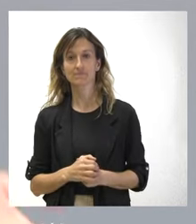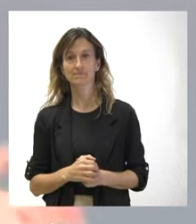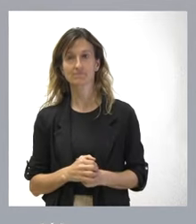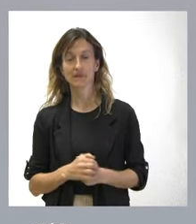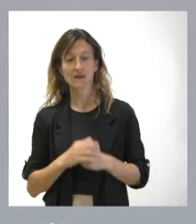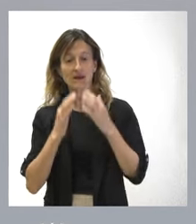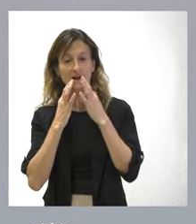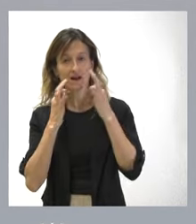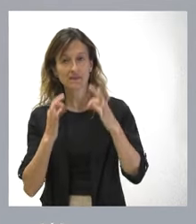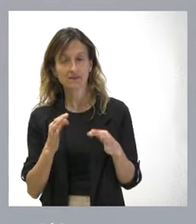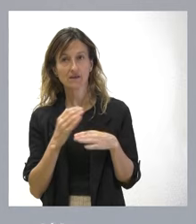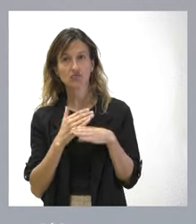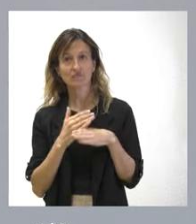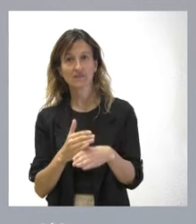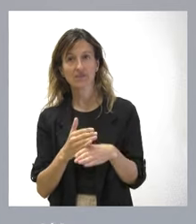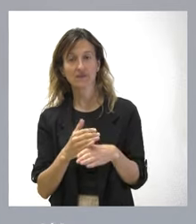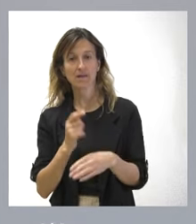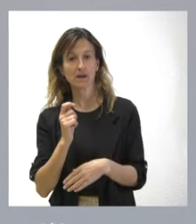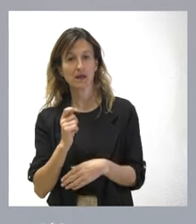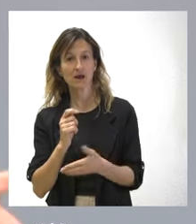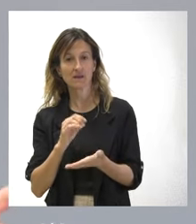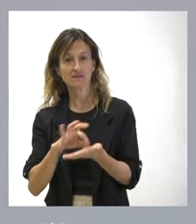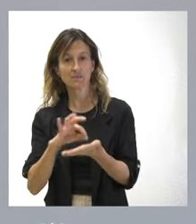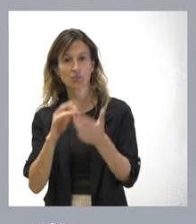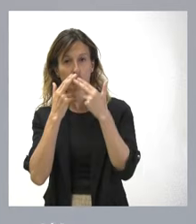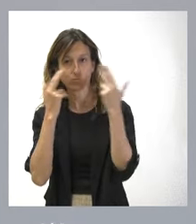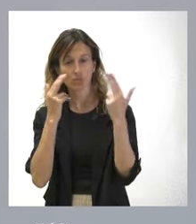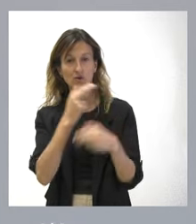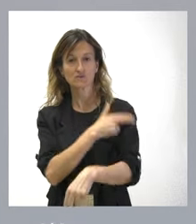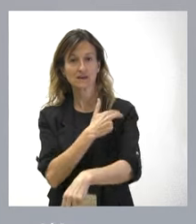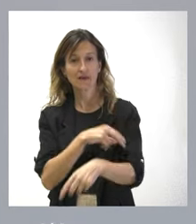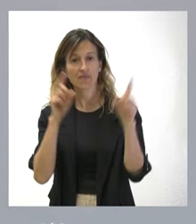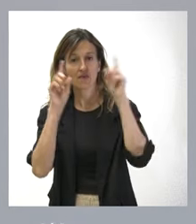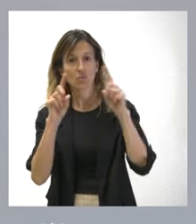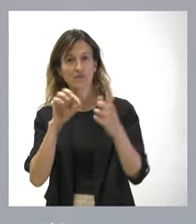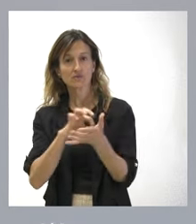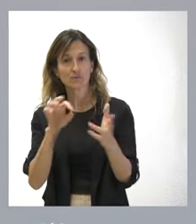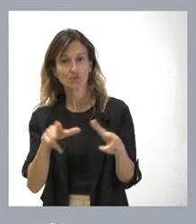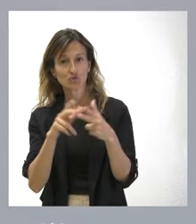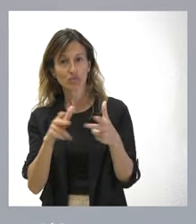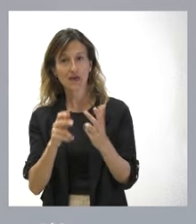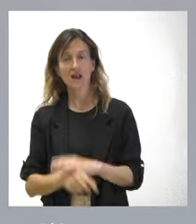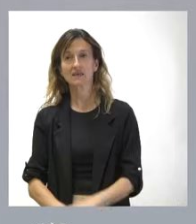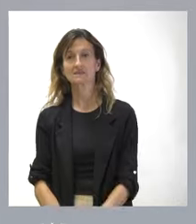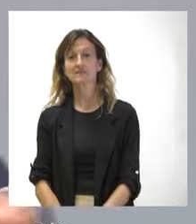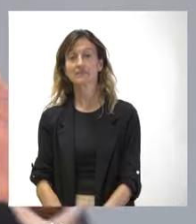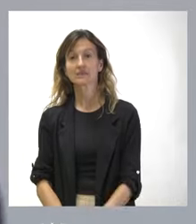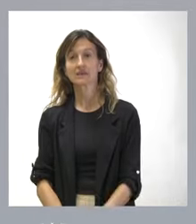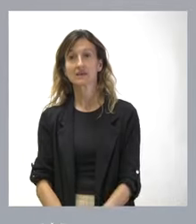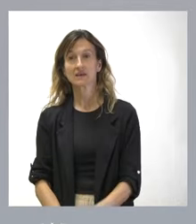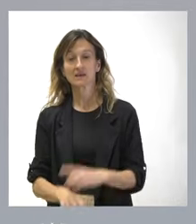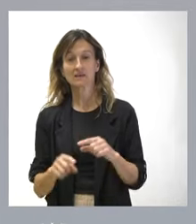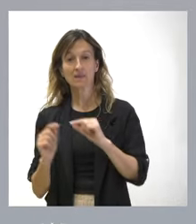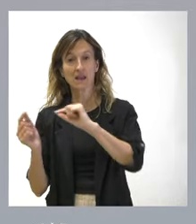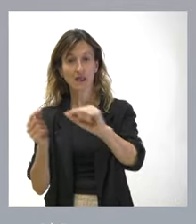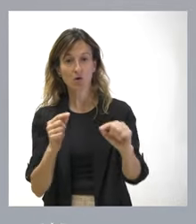Garantizar a la suficiencia en la prestación de los servicios públicos, básicamente la sanidad, la educación, los servicios sociales, y se negociara de forma multilateral entre